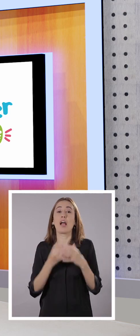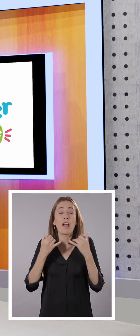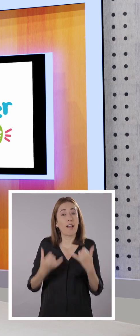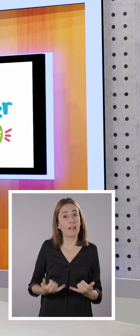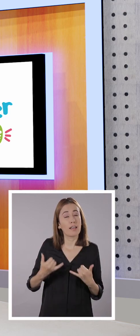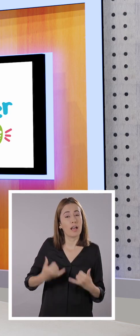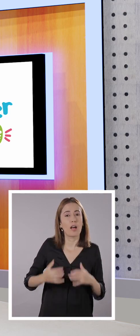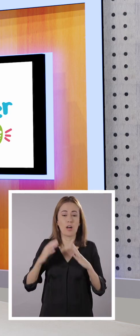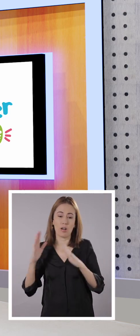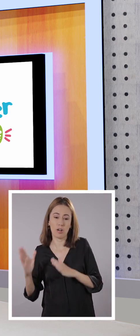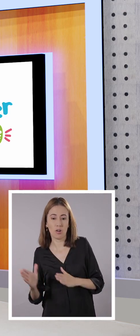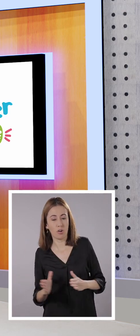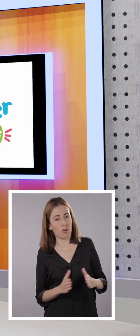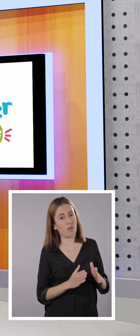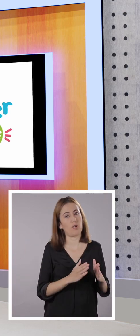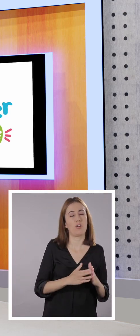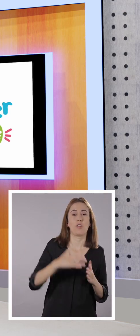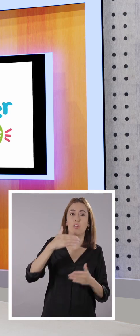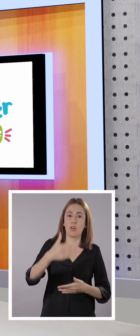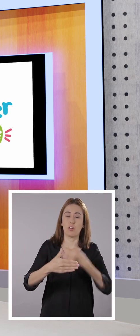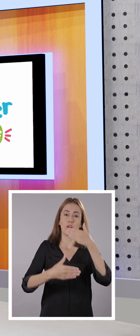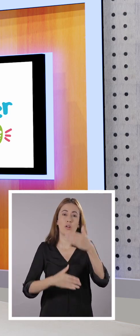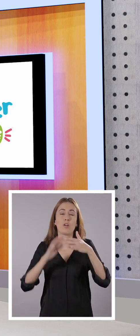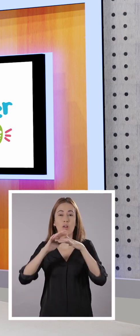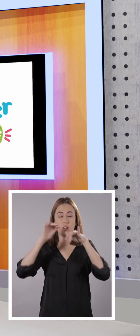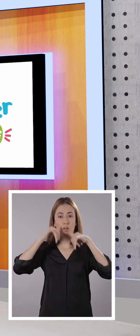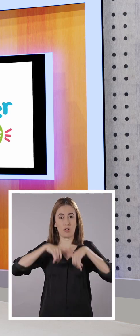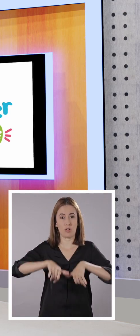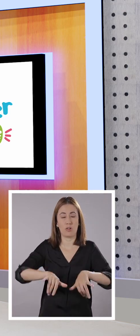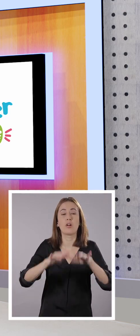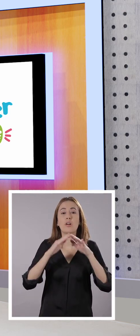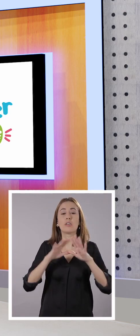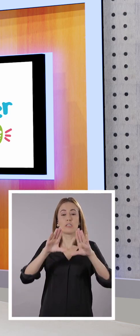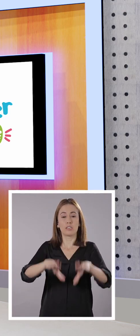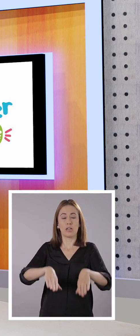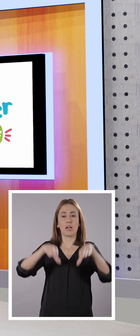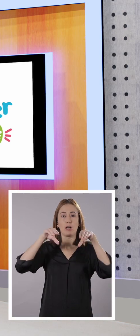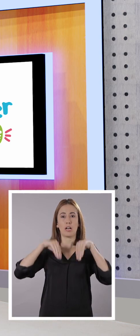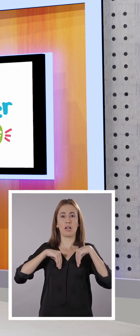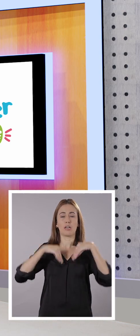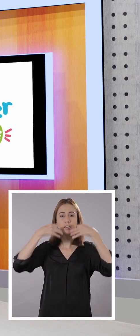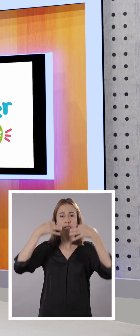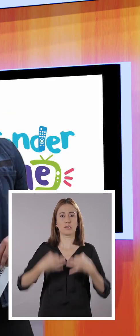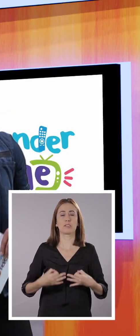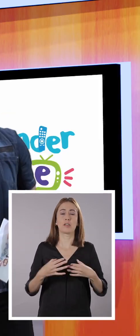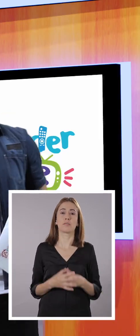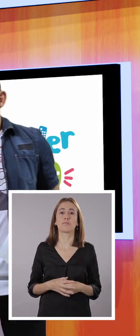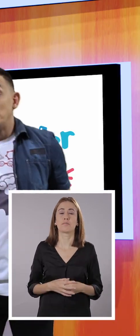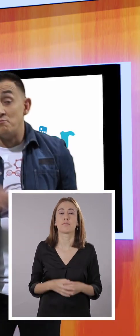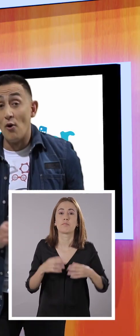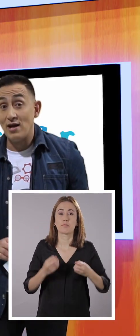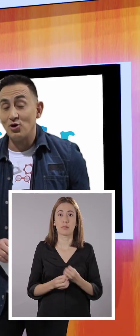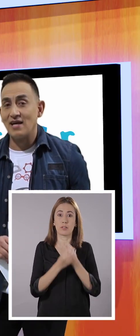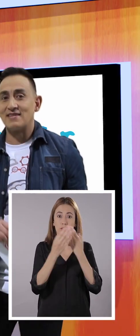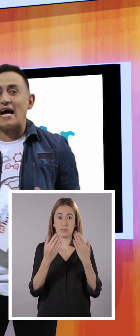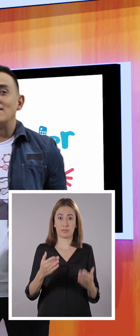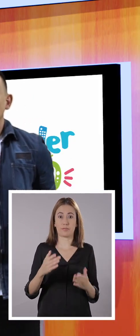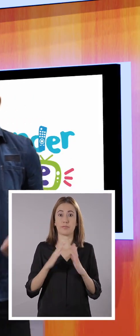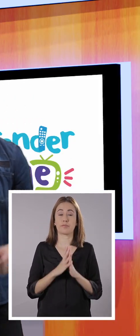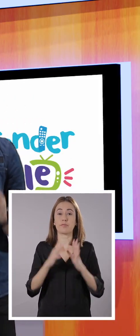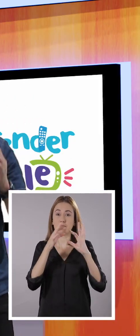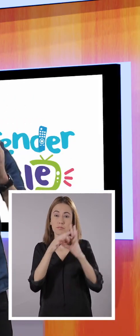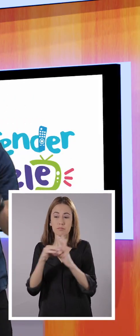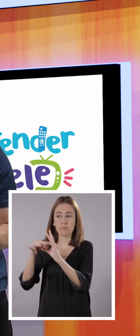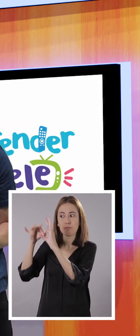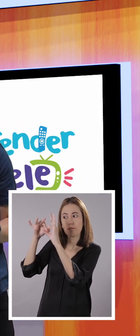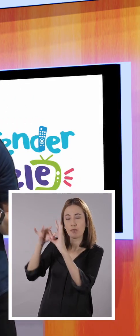Y ahora vamos a repasar algunas cosas y yo estoy lista con mi cuaderno. ¿Qué vamos a hacer, profe? Bueno, ¿qué tal